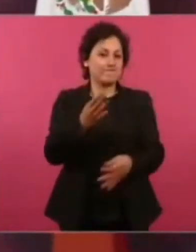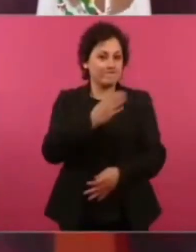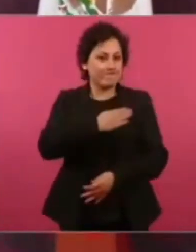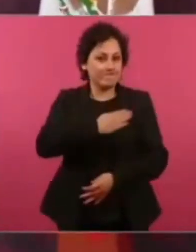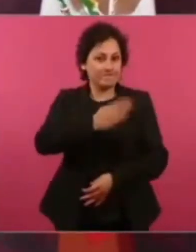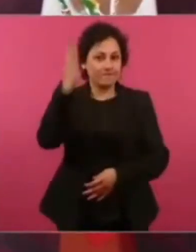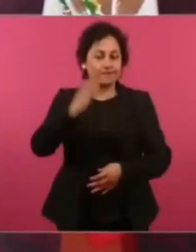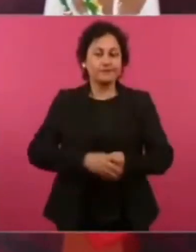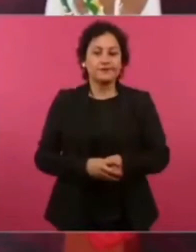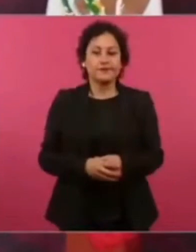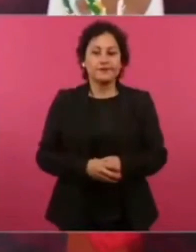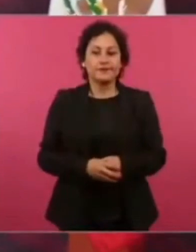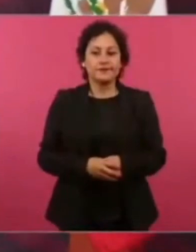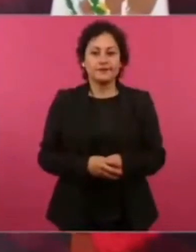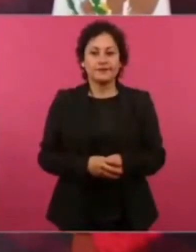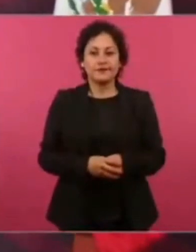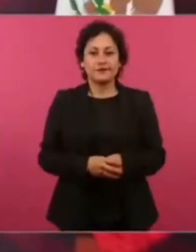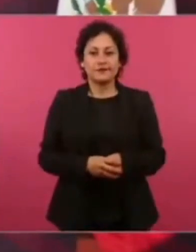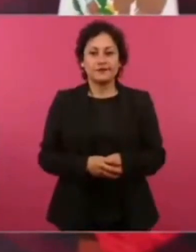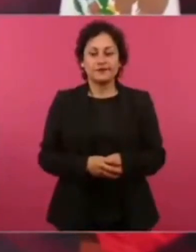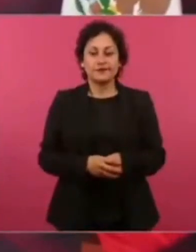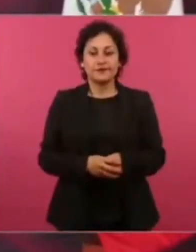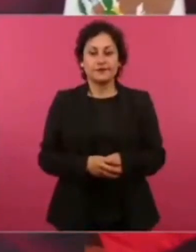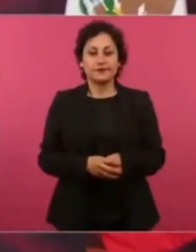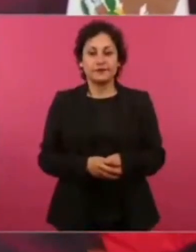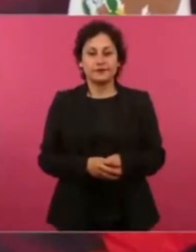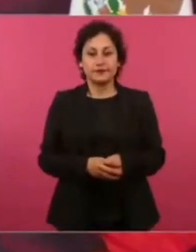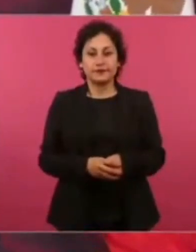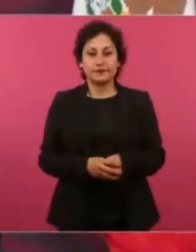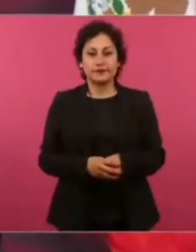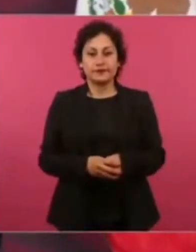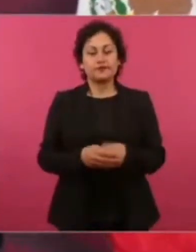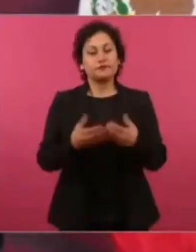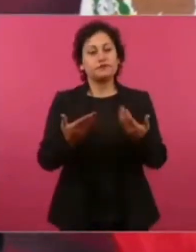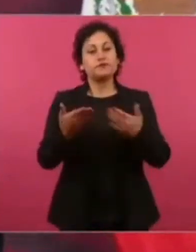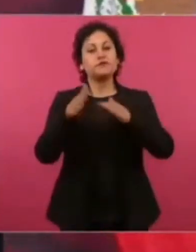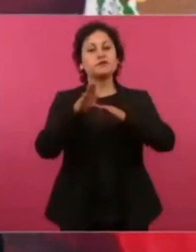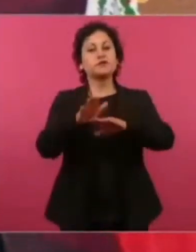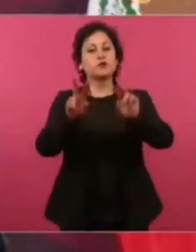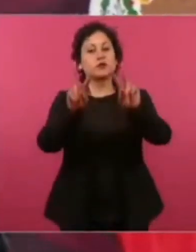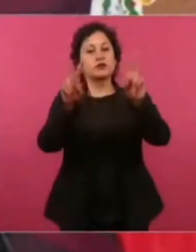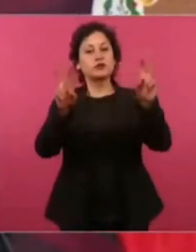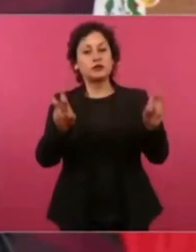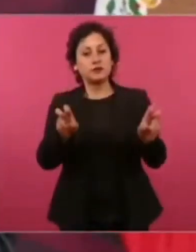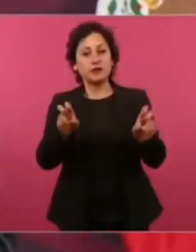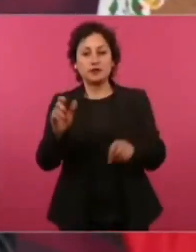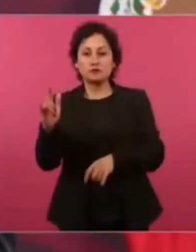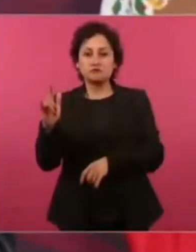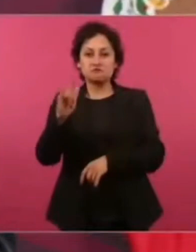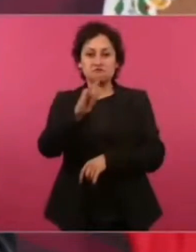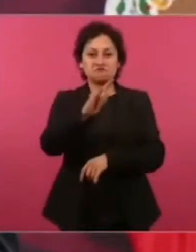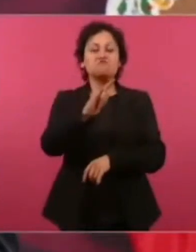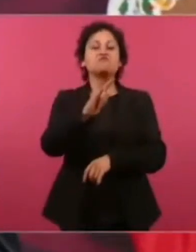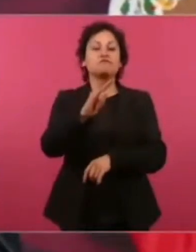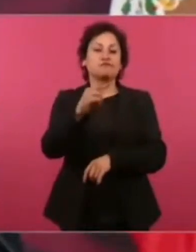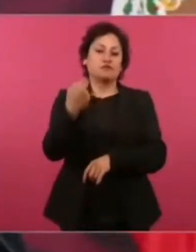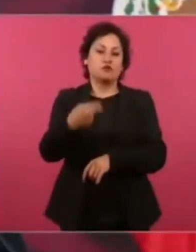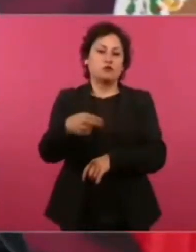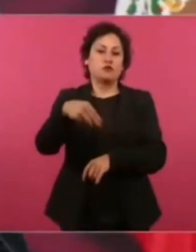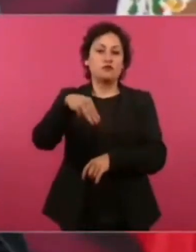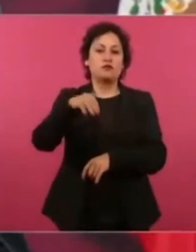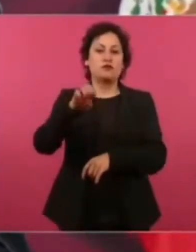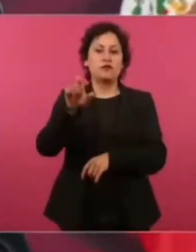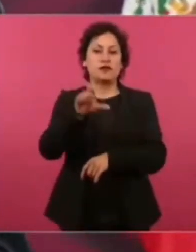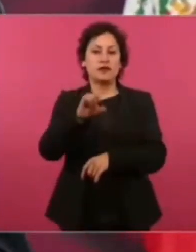que tiene que ver con mexicana de aviación. Le vamos a